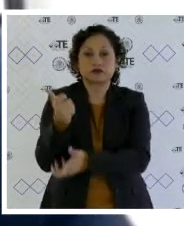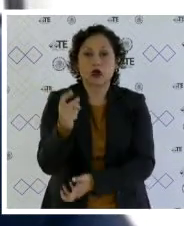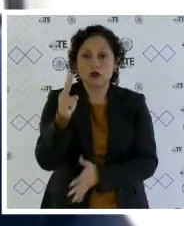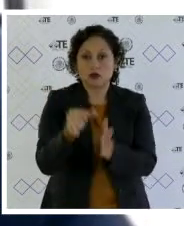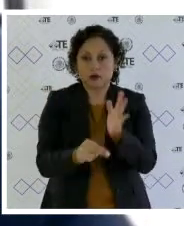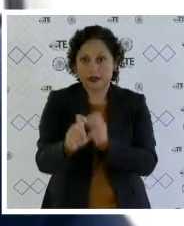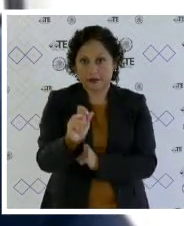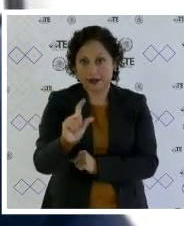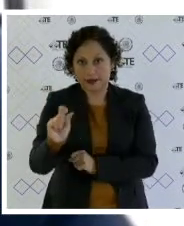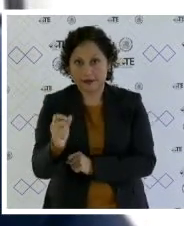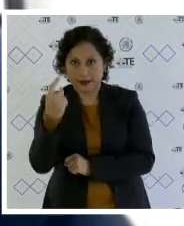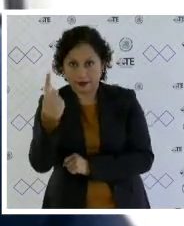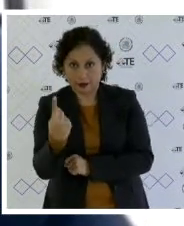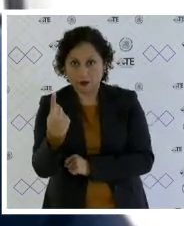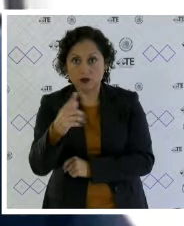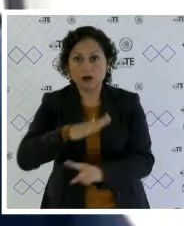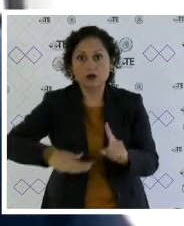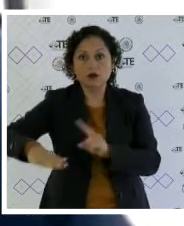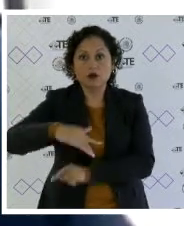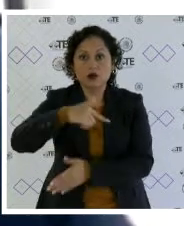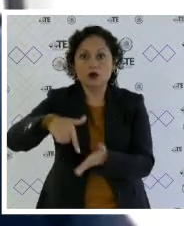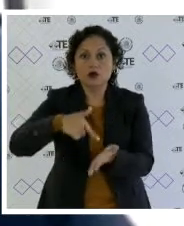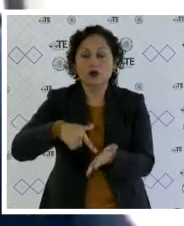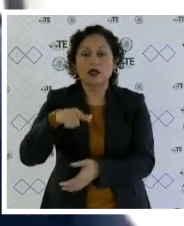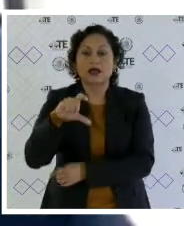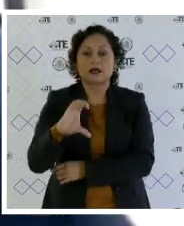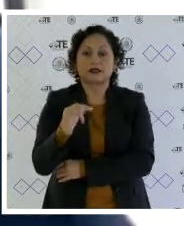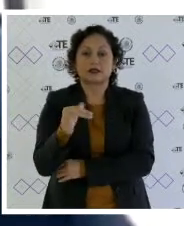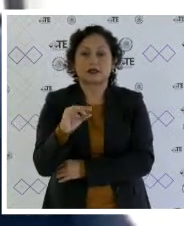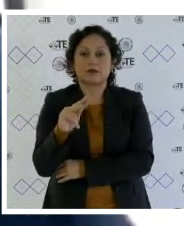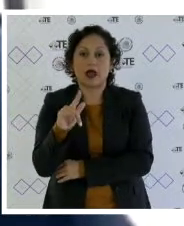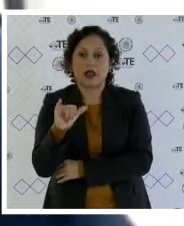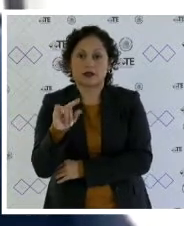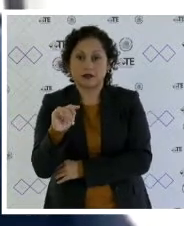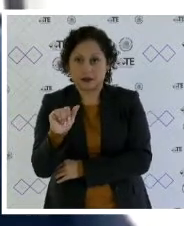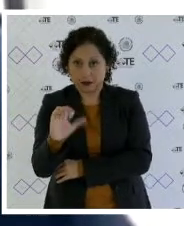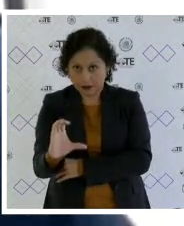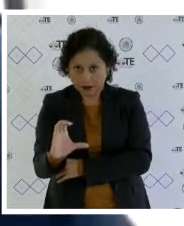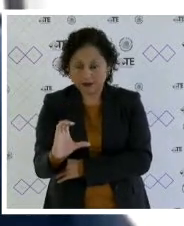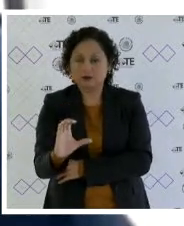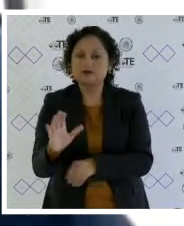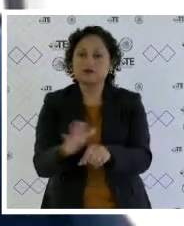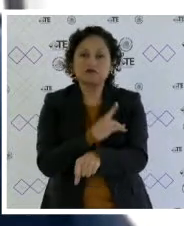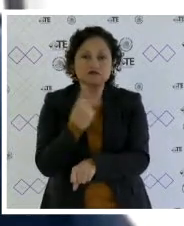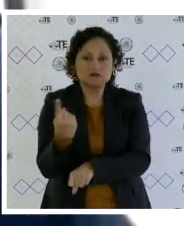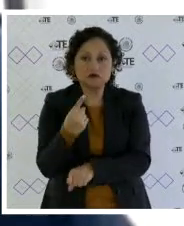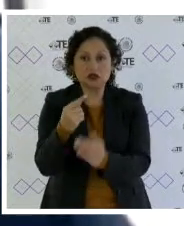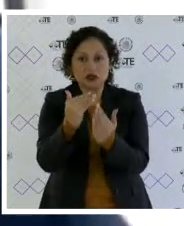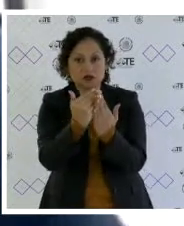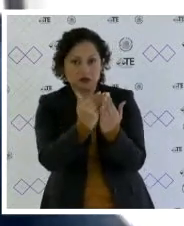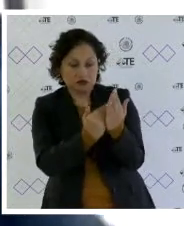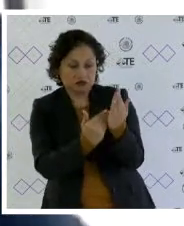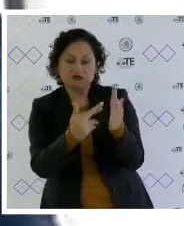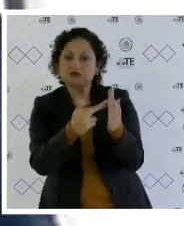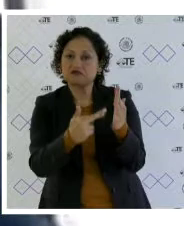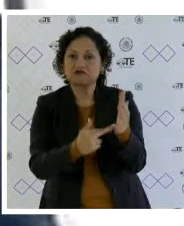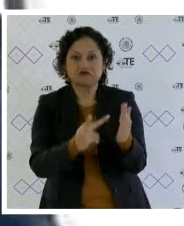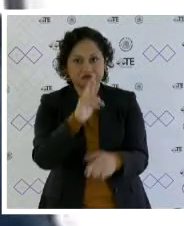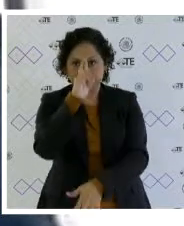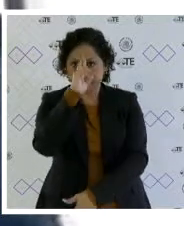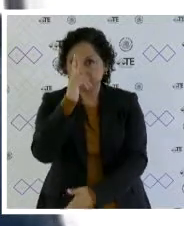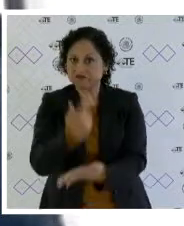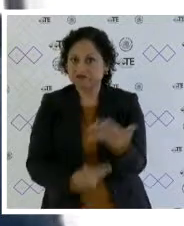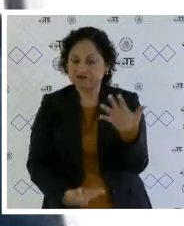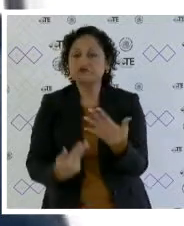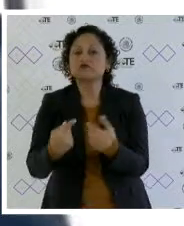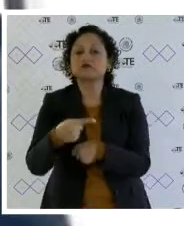en la unidad territorial Chimalistaca, al considerar que trasgreden el principio de legalidad al estar indebidamente fundados